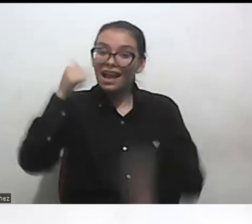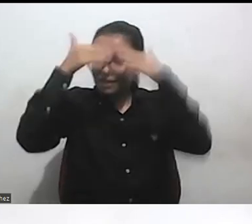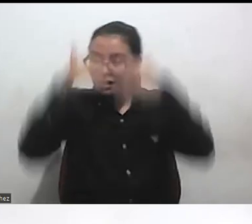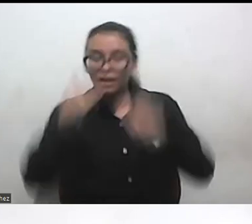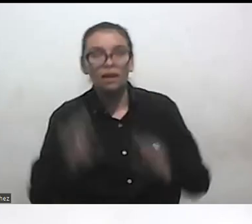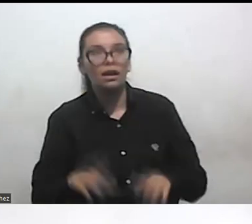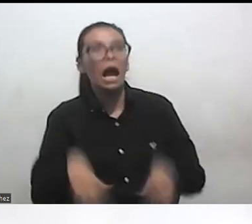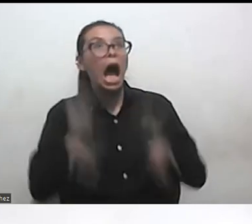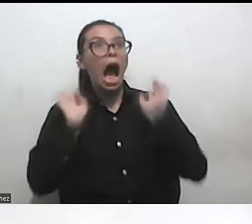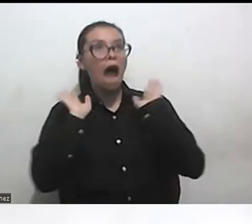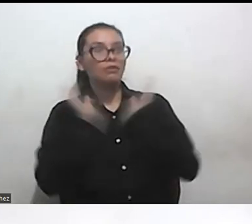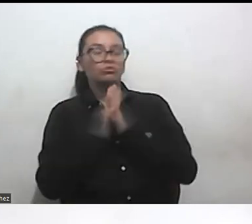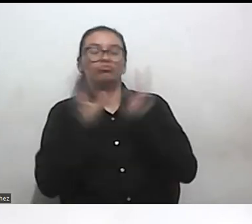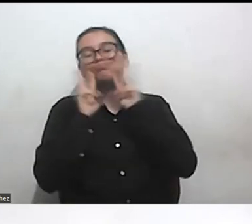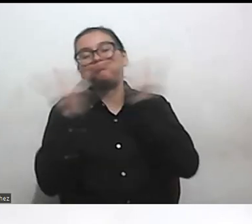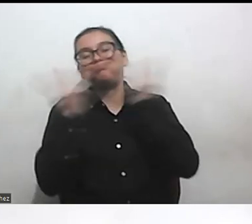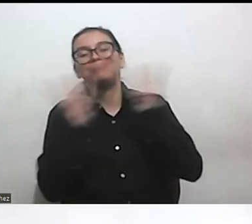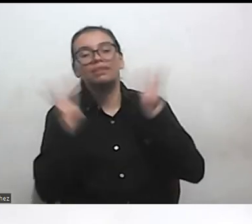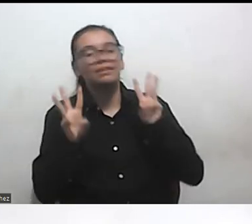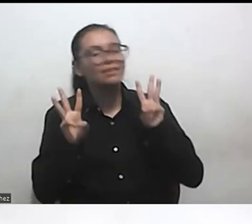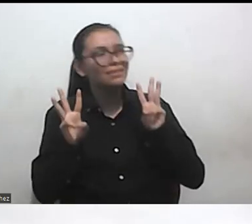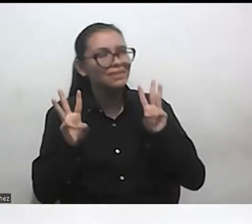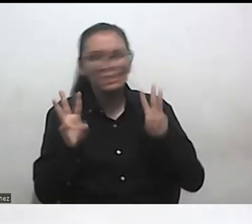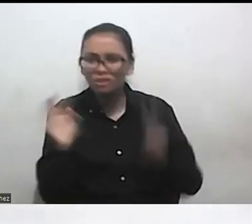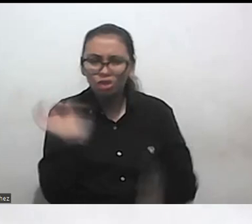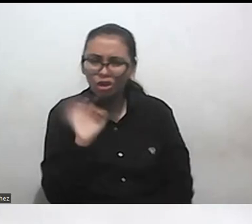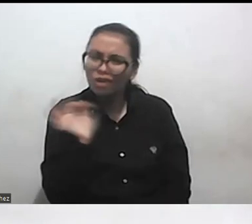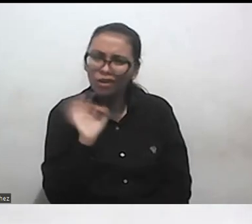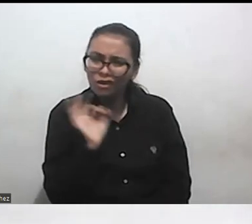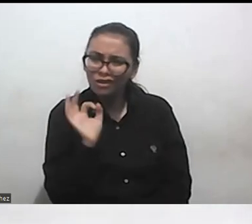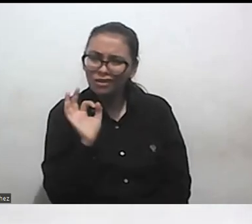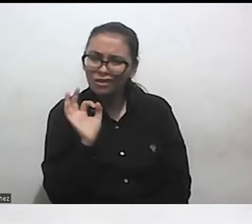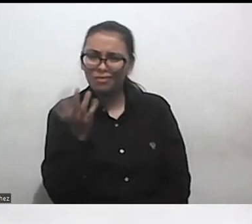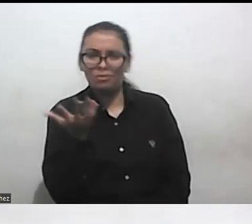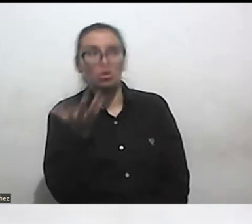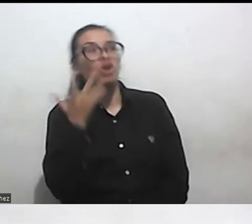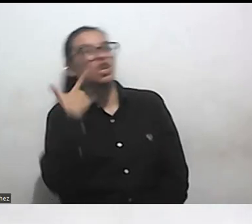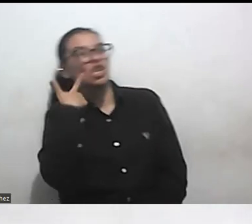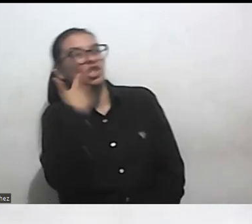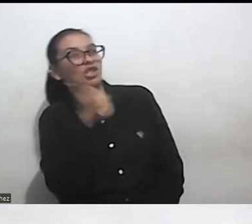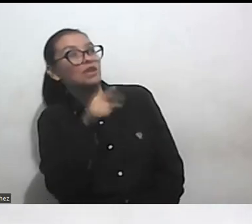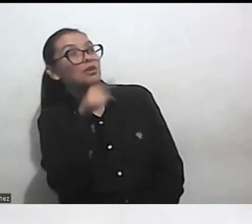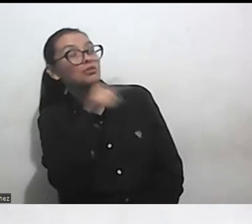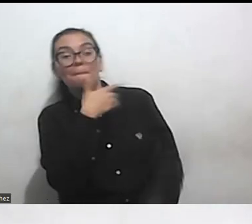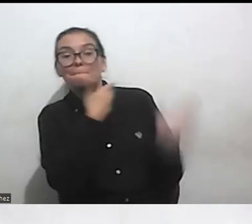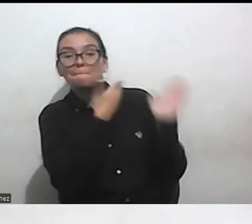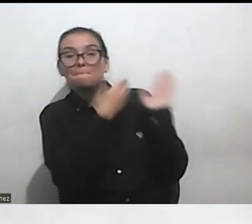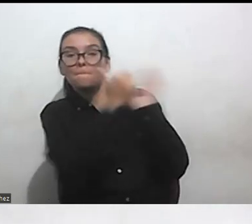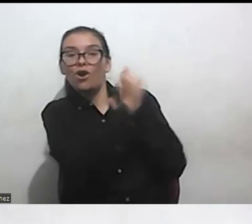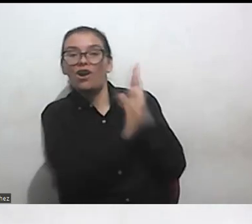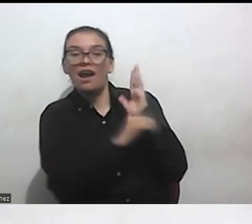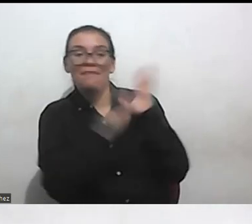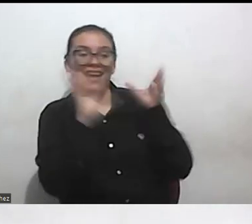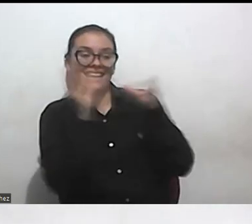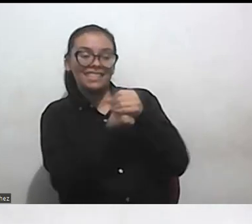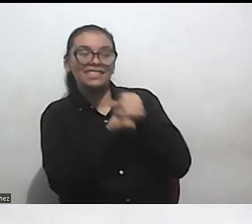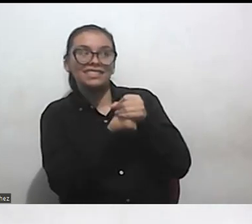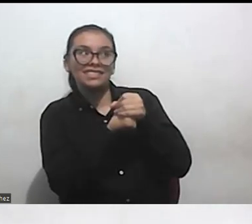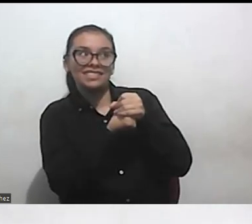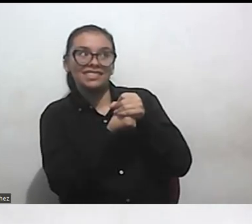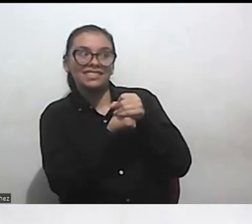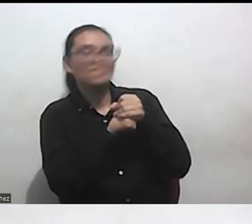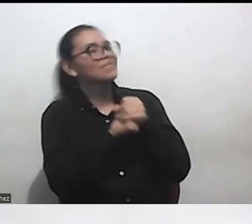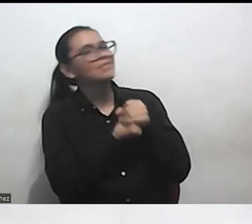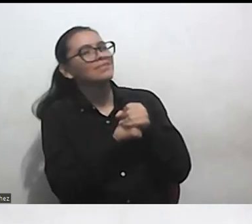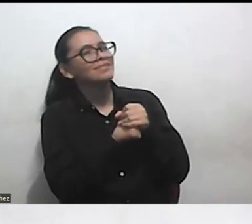no debería ser esa celebración de que chévere hay un programa inclusivo o sea yo todavía no